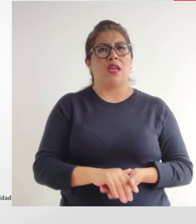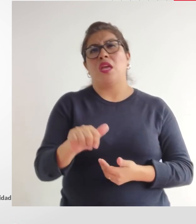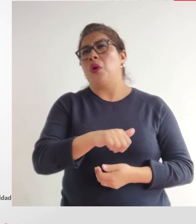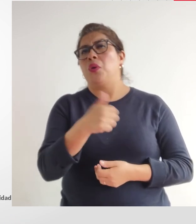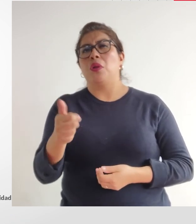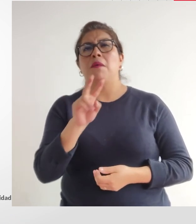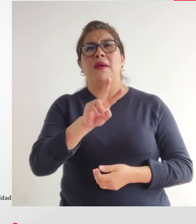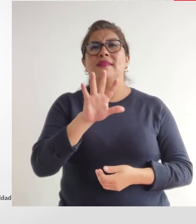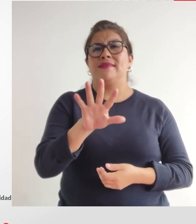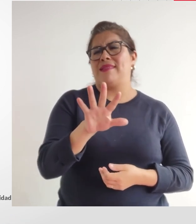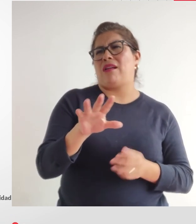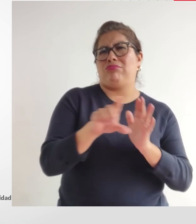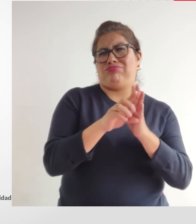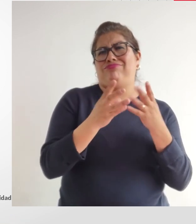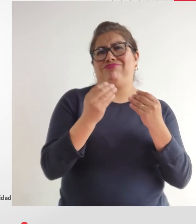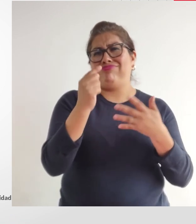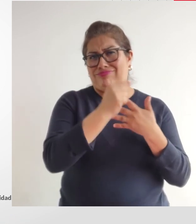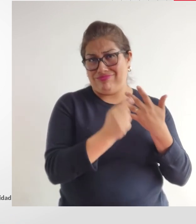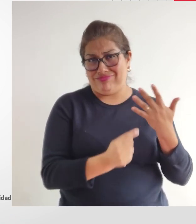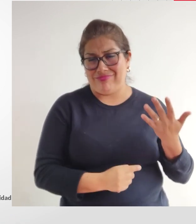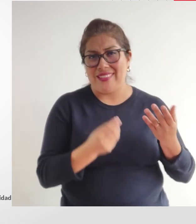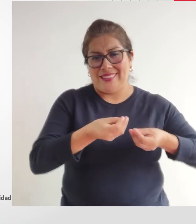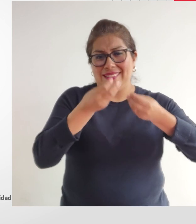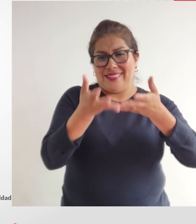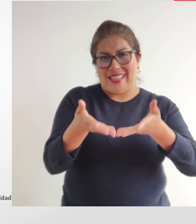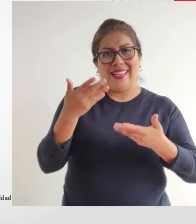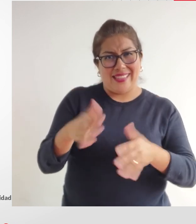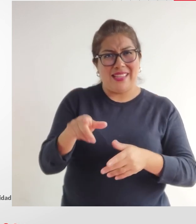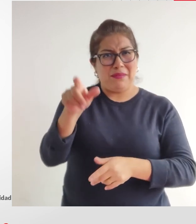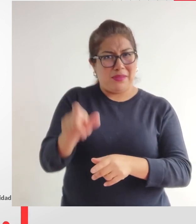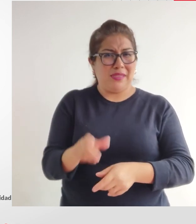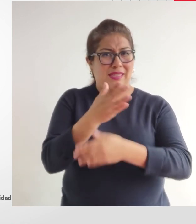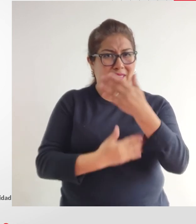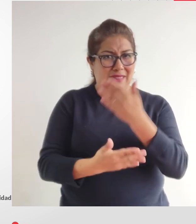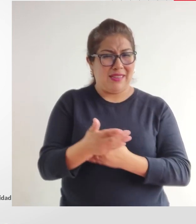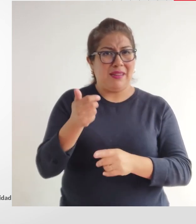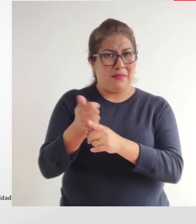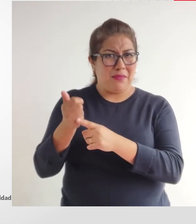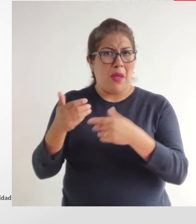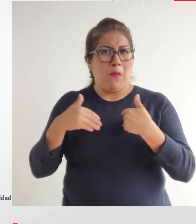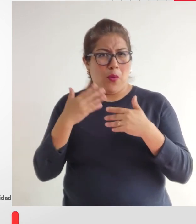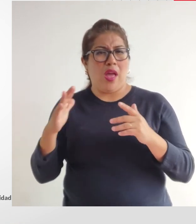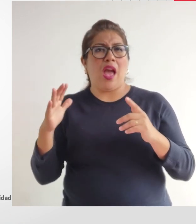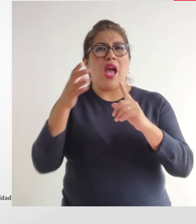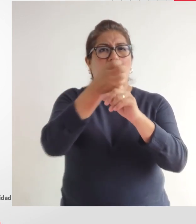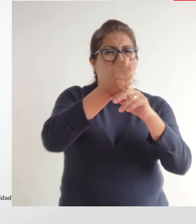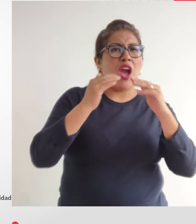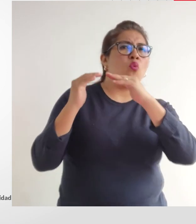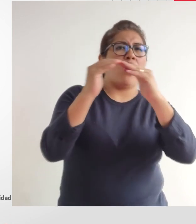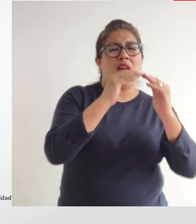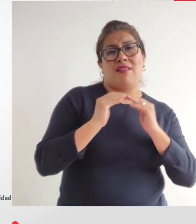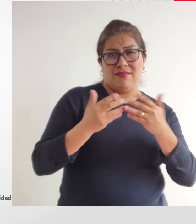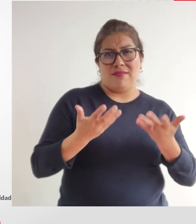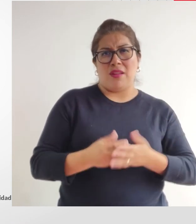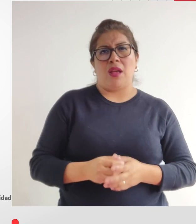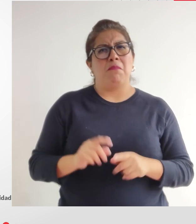hay más de 25 leyes que se han dado para que la persona con discapacidad alcance la igualdad de hecho y